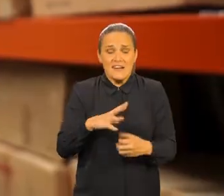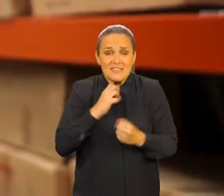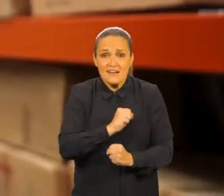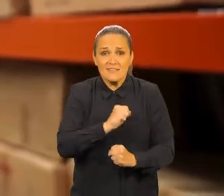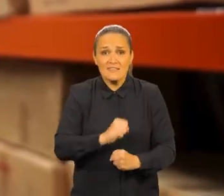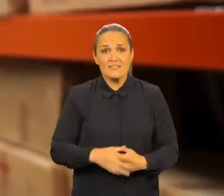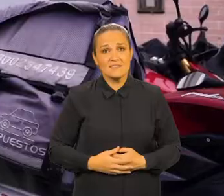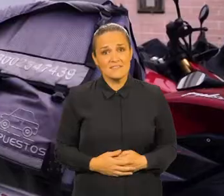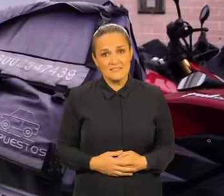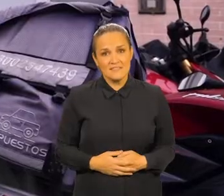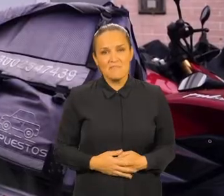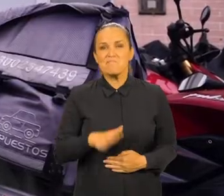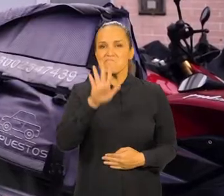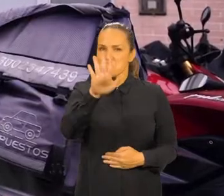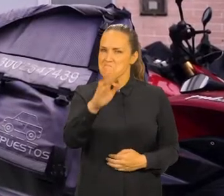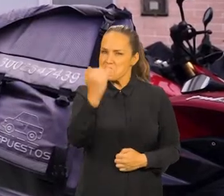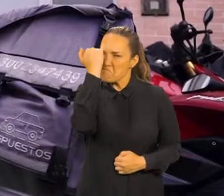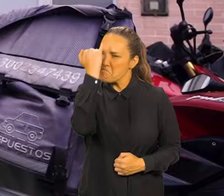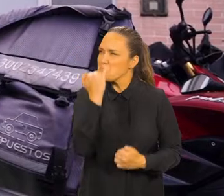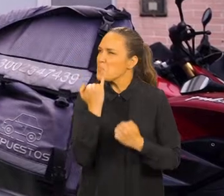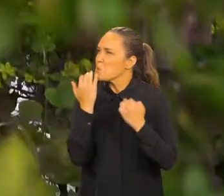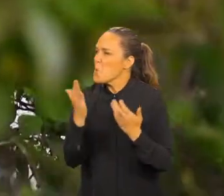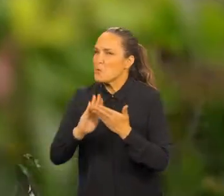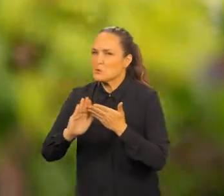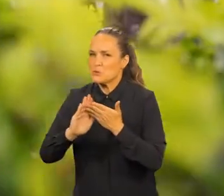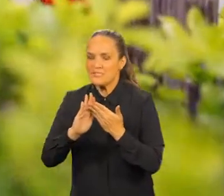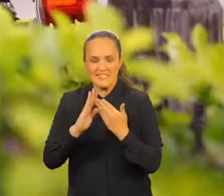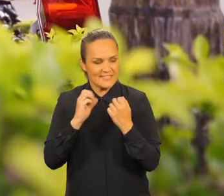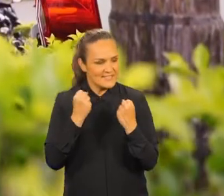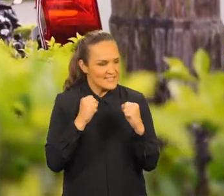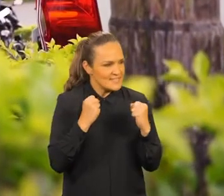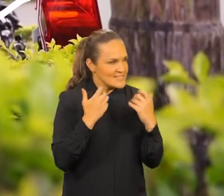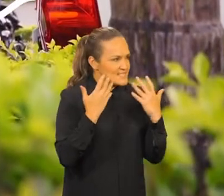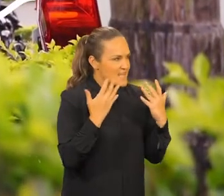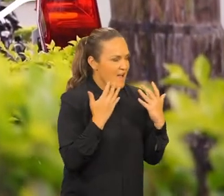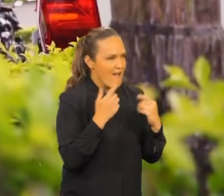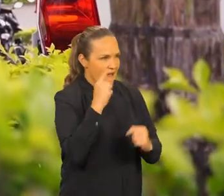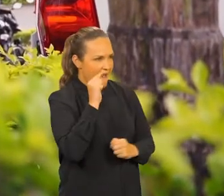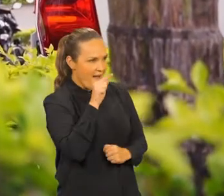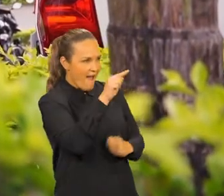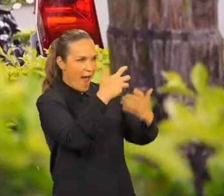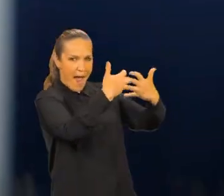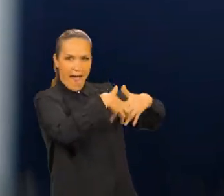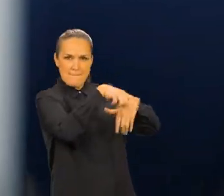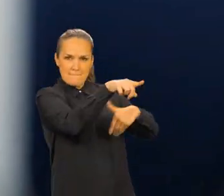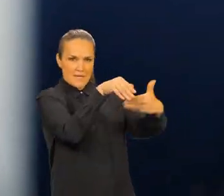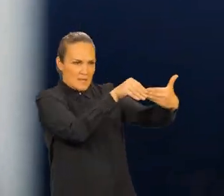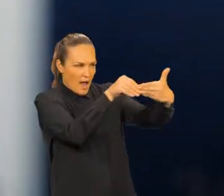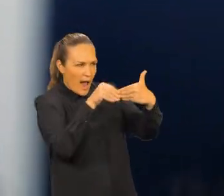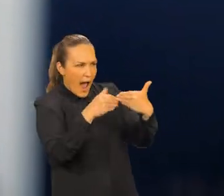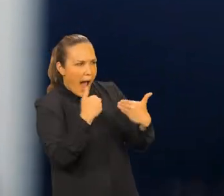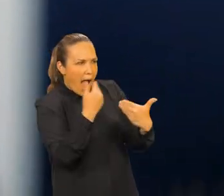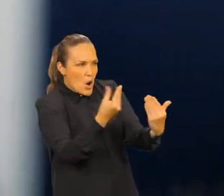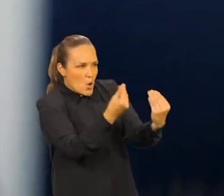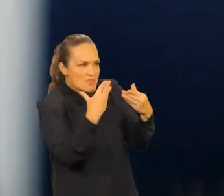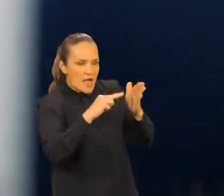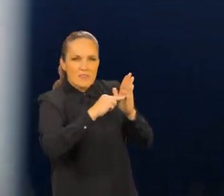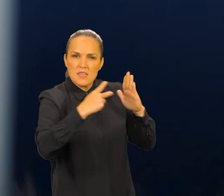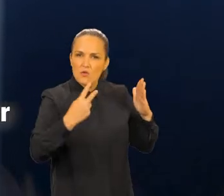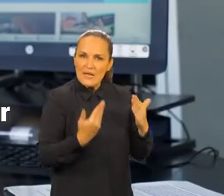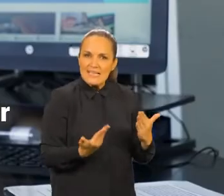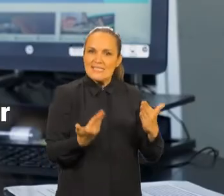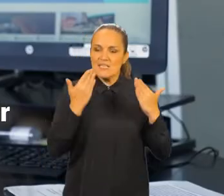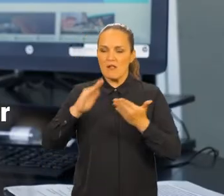Gritar. Es así como buscamos una empresa que nos pudiera brindar a través del desarrollo de